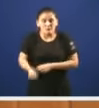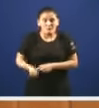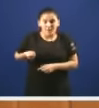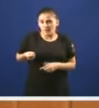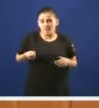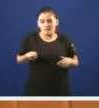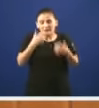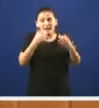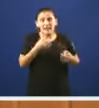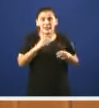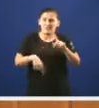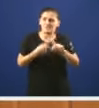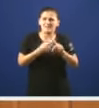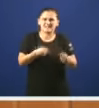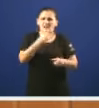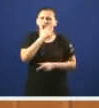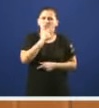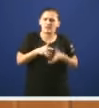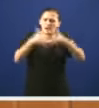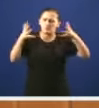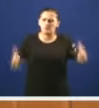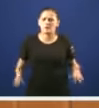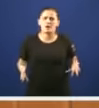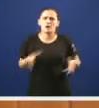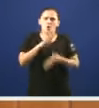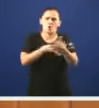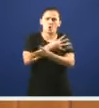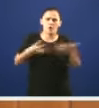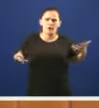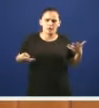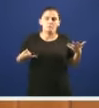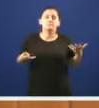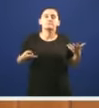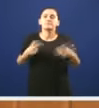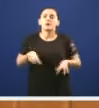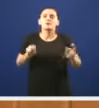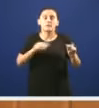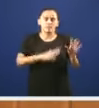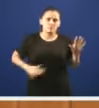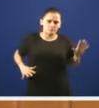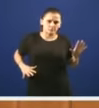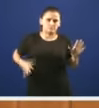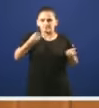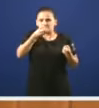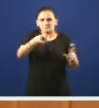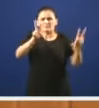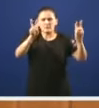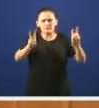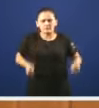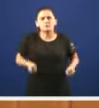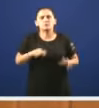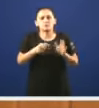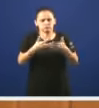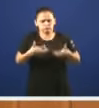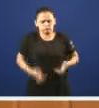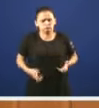ainda por enriba faciliten ampliando o horario das casas de apostas remato por agora trasladando estas cuestións vostedes ten por